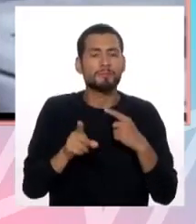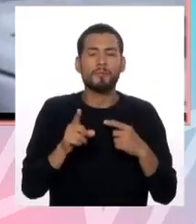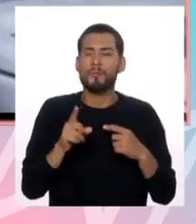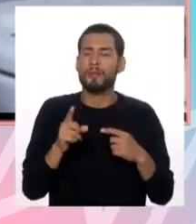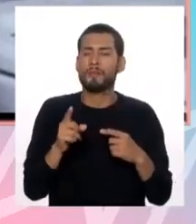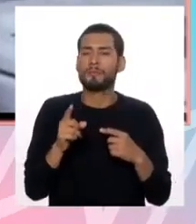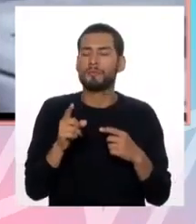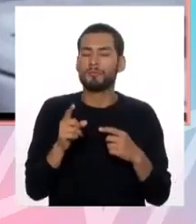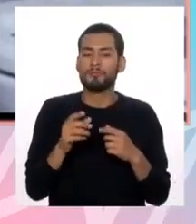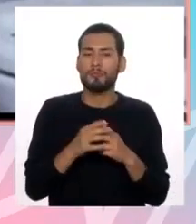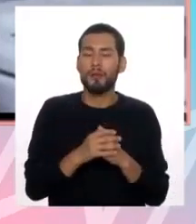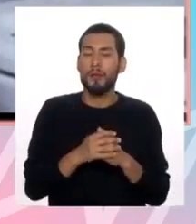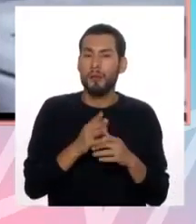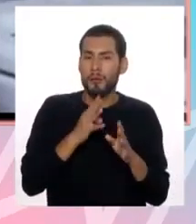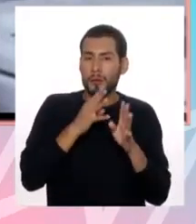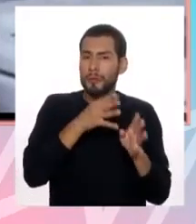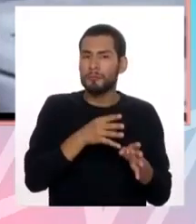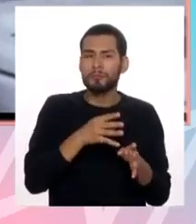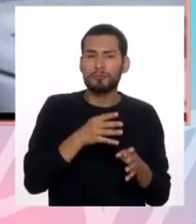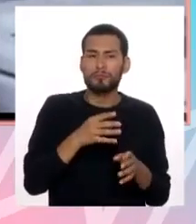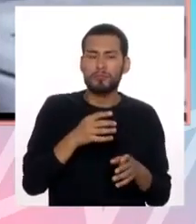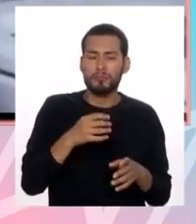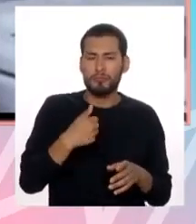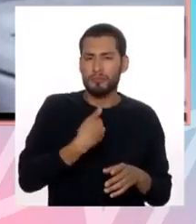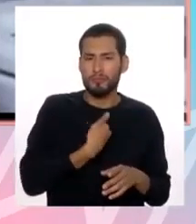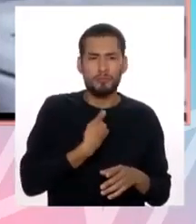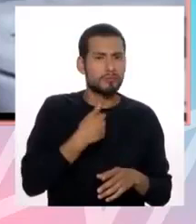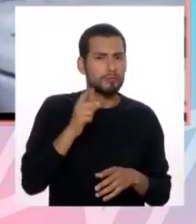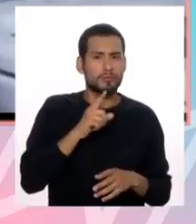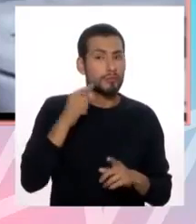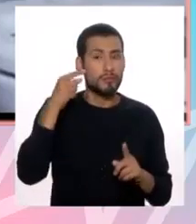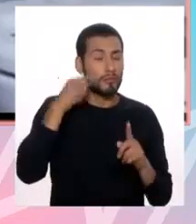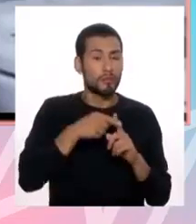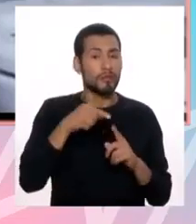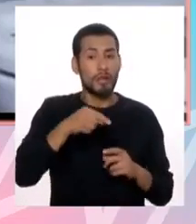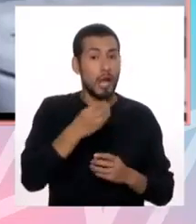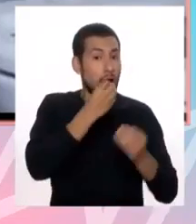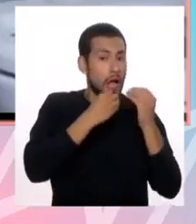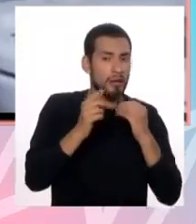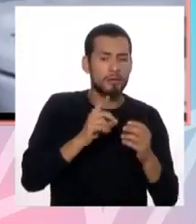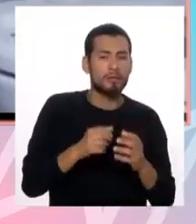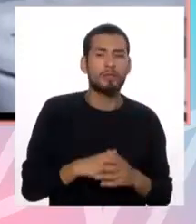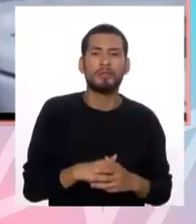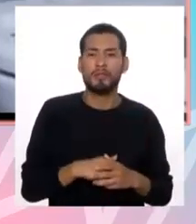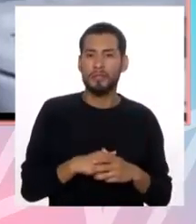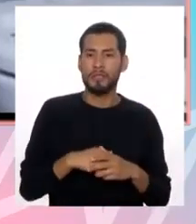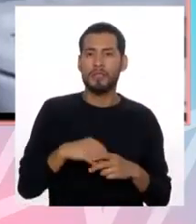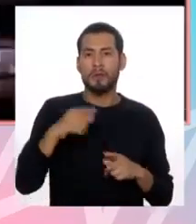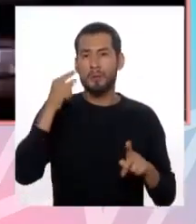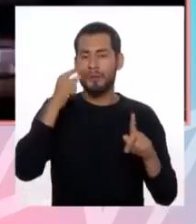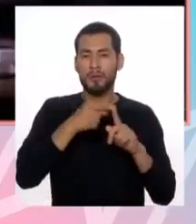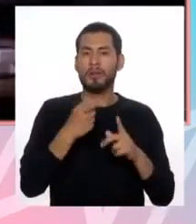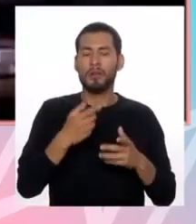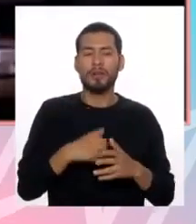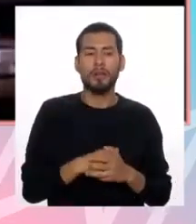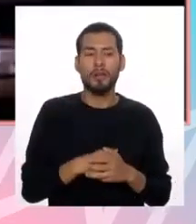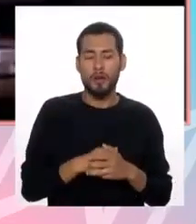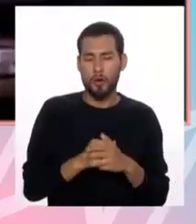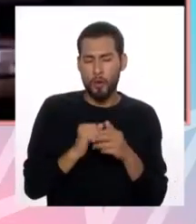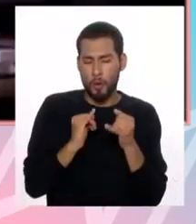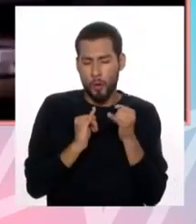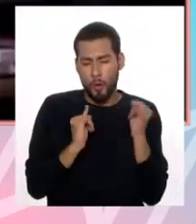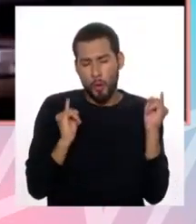estos vómitos autoinducidos no necesariamente vienen con atracones y no es lo principal. En la anorexia